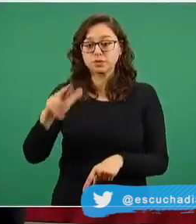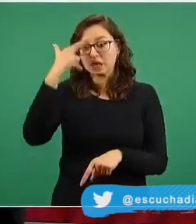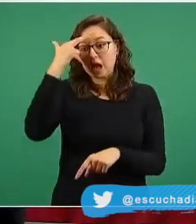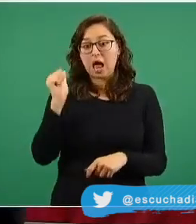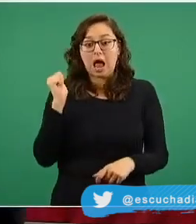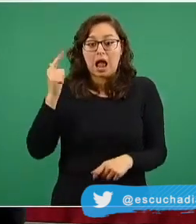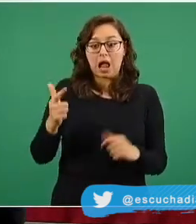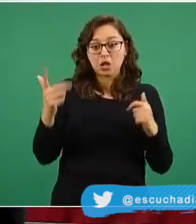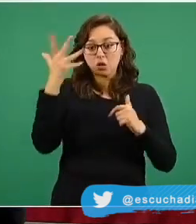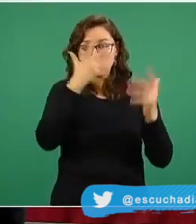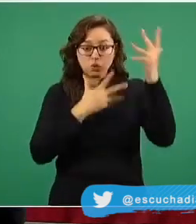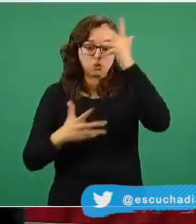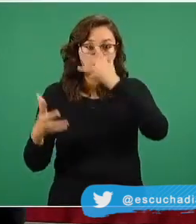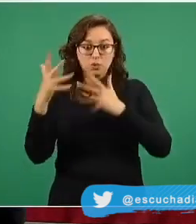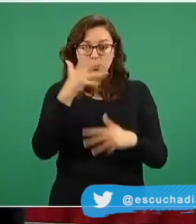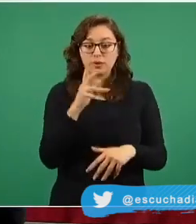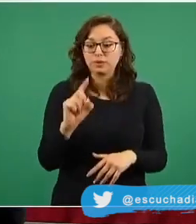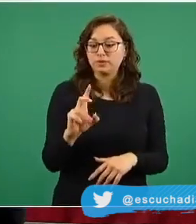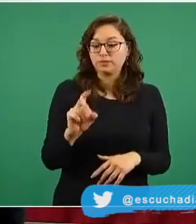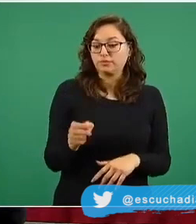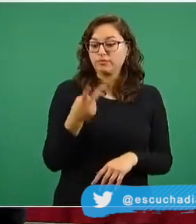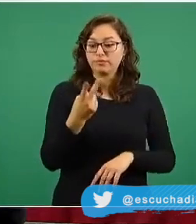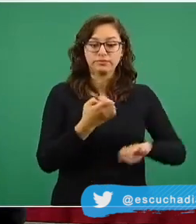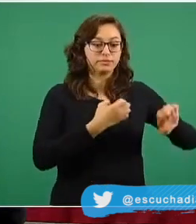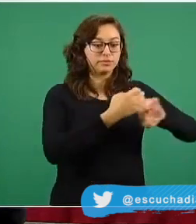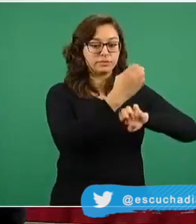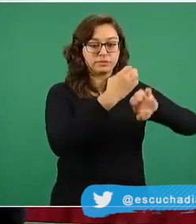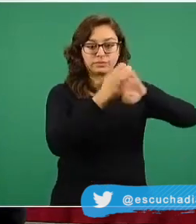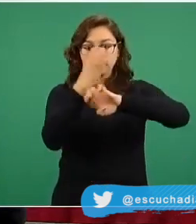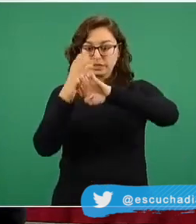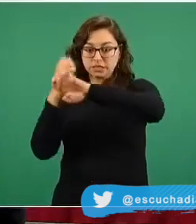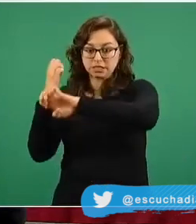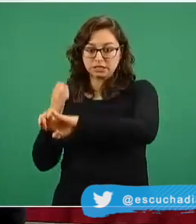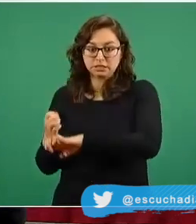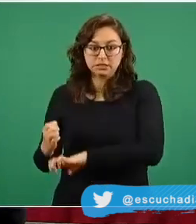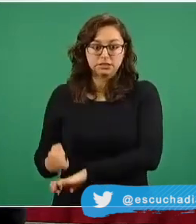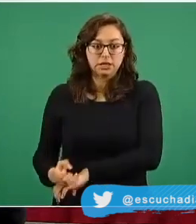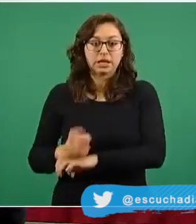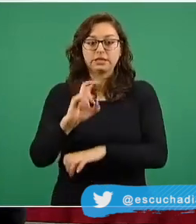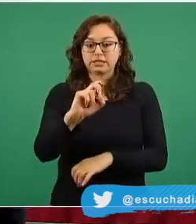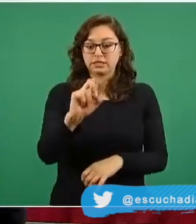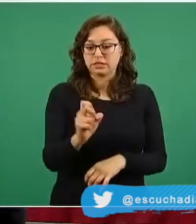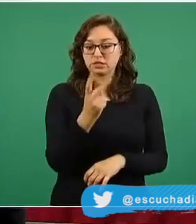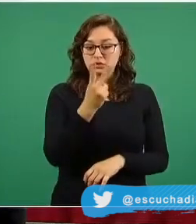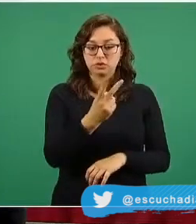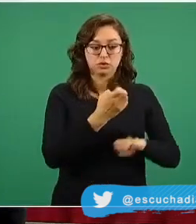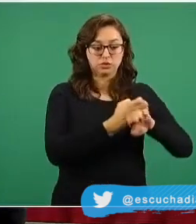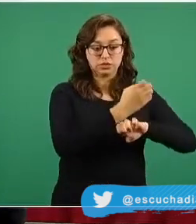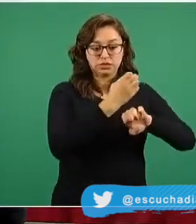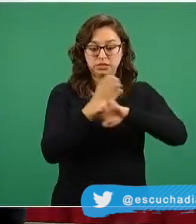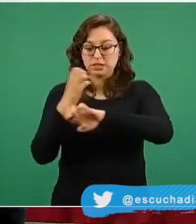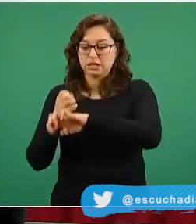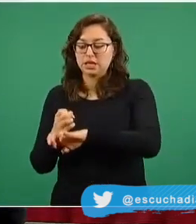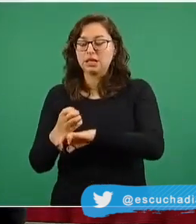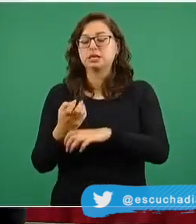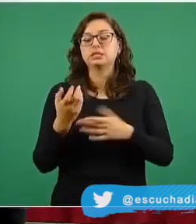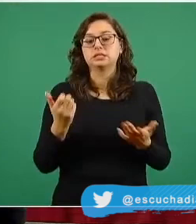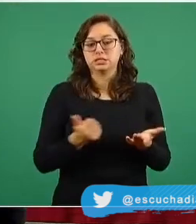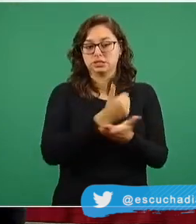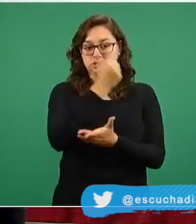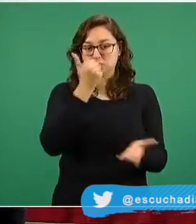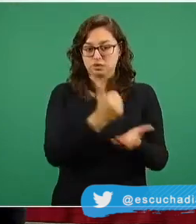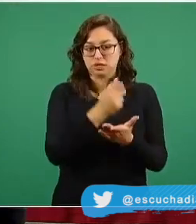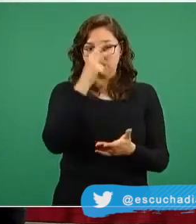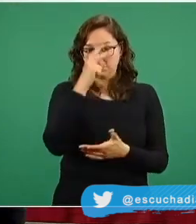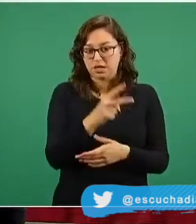alguna las 32 entidades de federativas las 32 los 31 estados y la ciudad de méxico